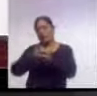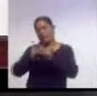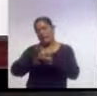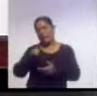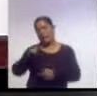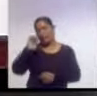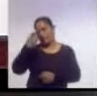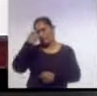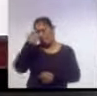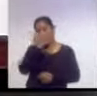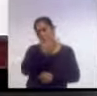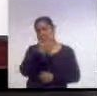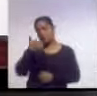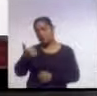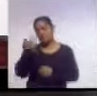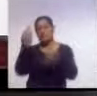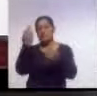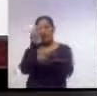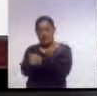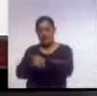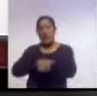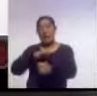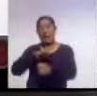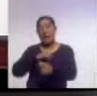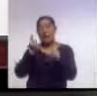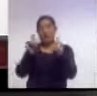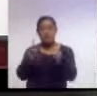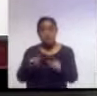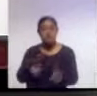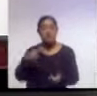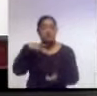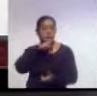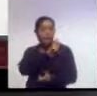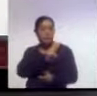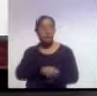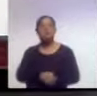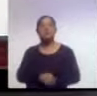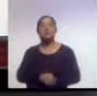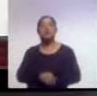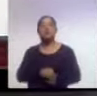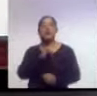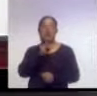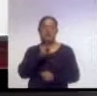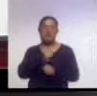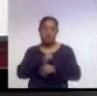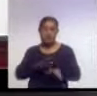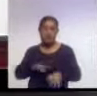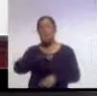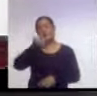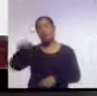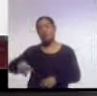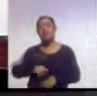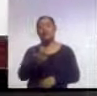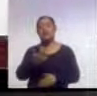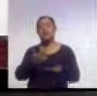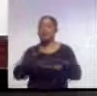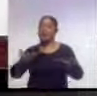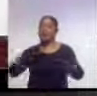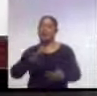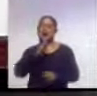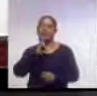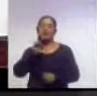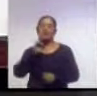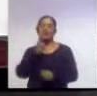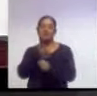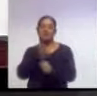Le recuerdo que a las cinco y seis de la tarde tenemos avances informativos y ya para las veinte horas ocho de la noche lo invito a que nos